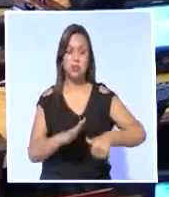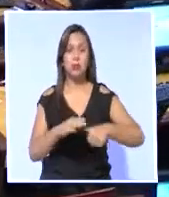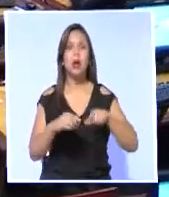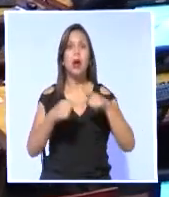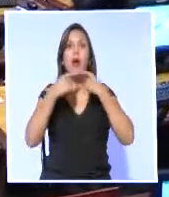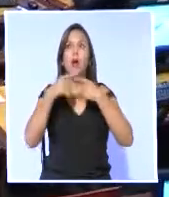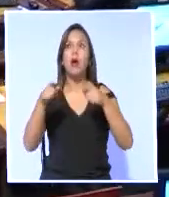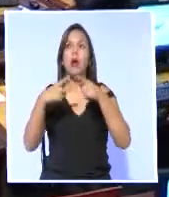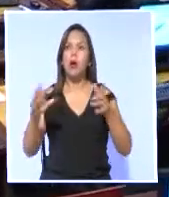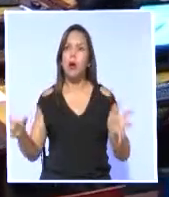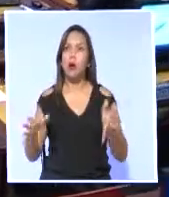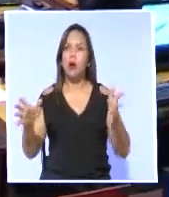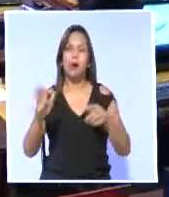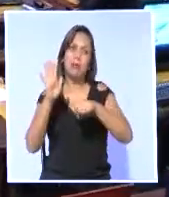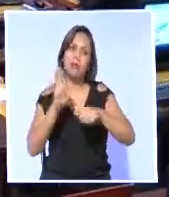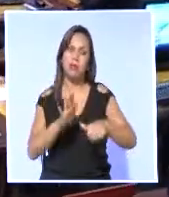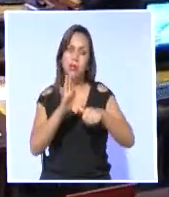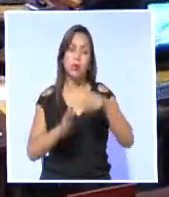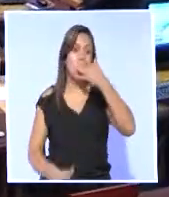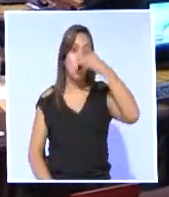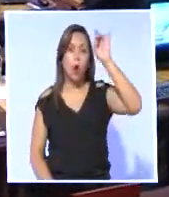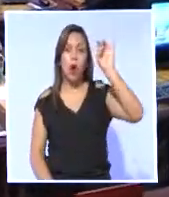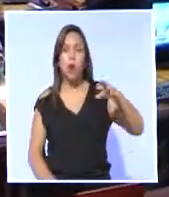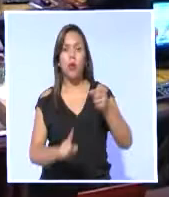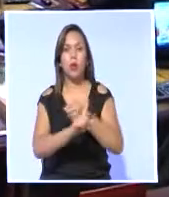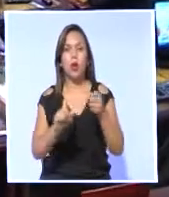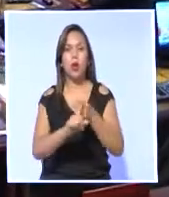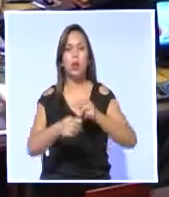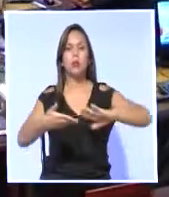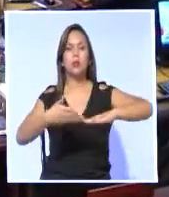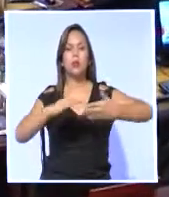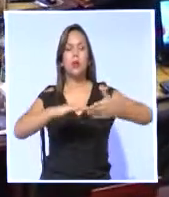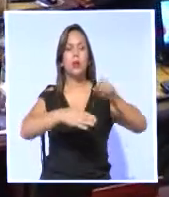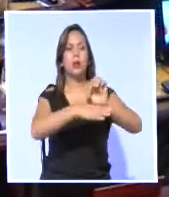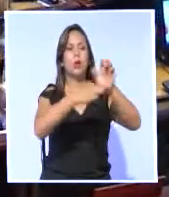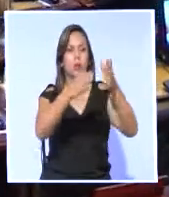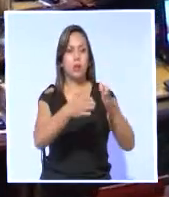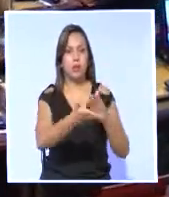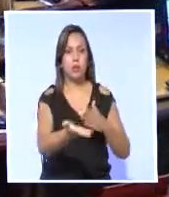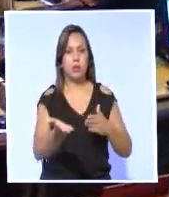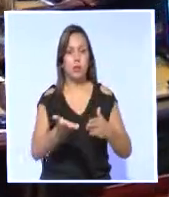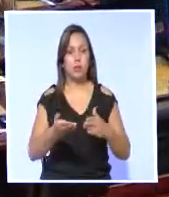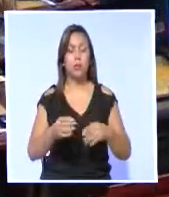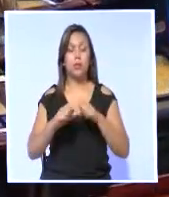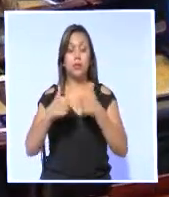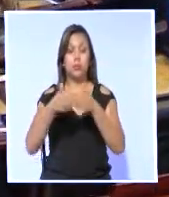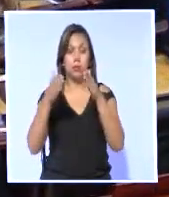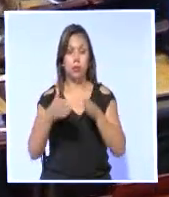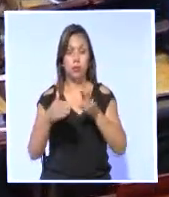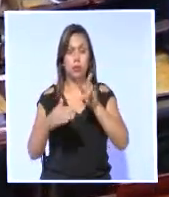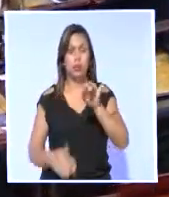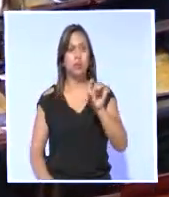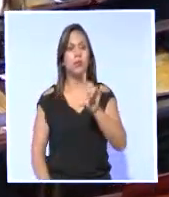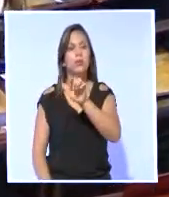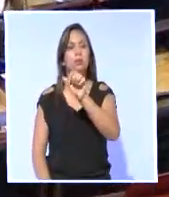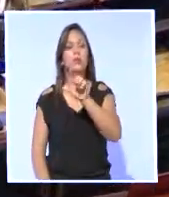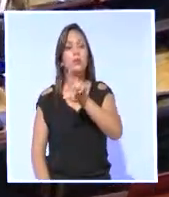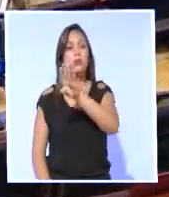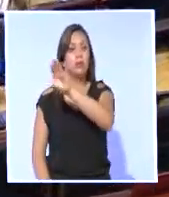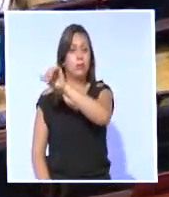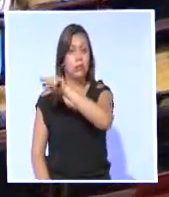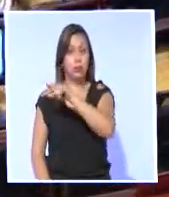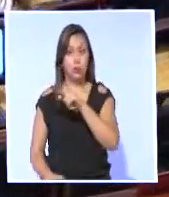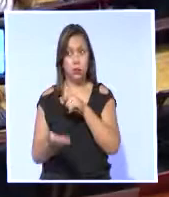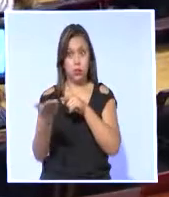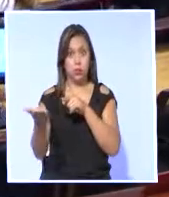públicamente a la discriminación, odio y a la violencia hacia la comunidad ecuatoriana. La legisladora Lira Villalba de la Bancada de País y